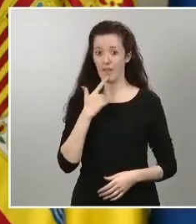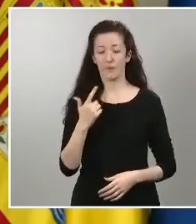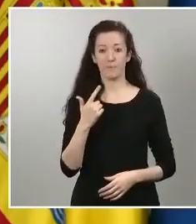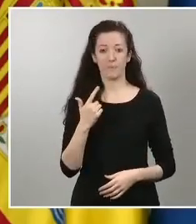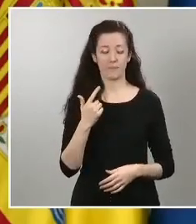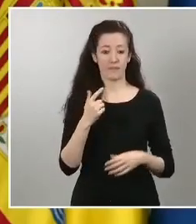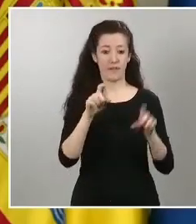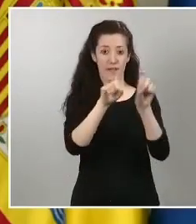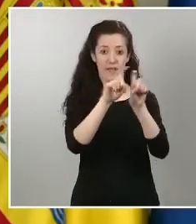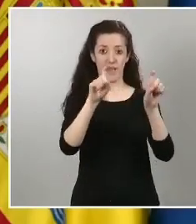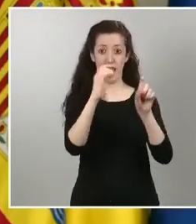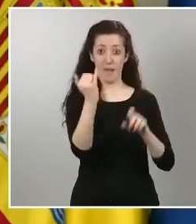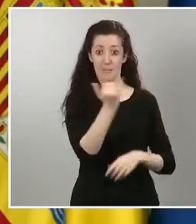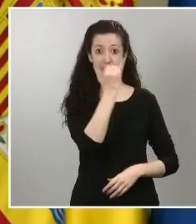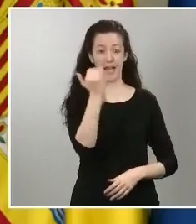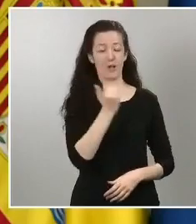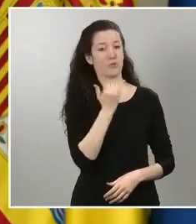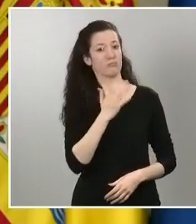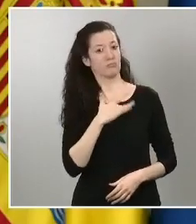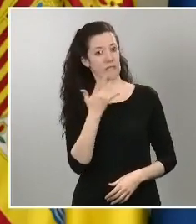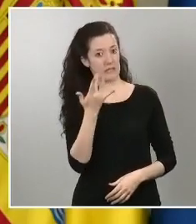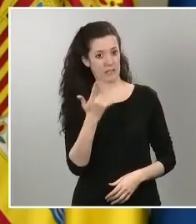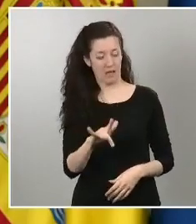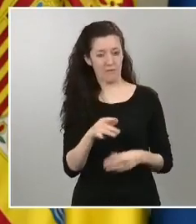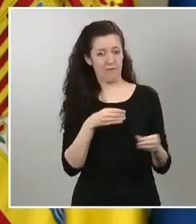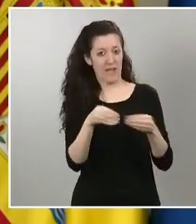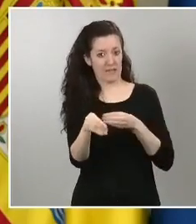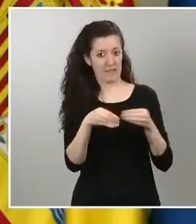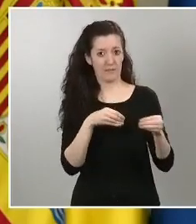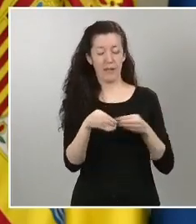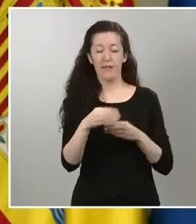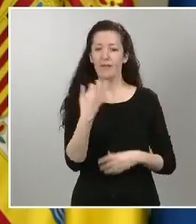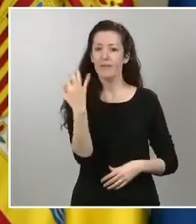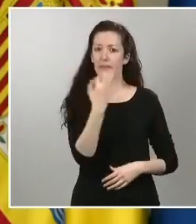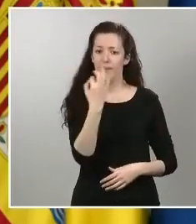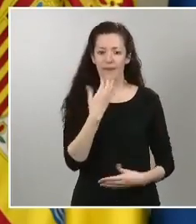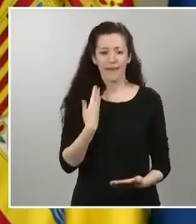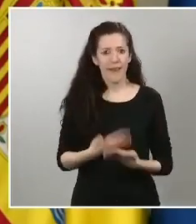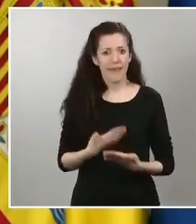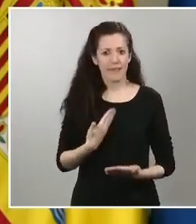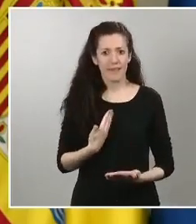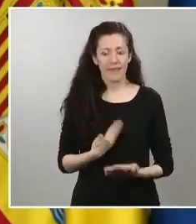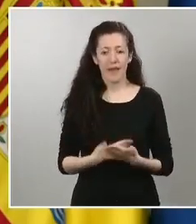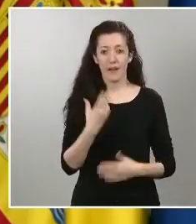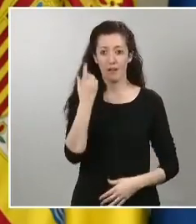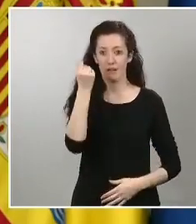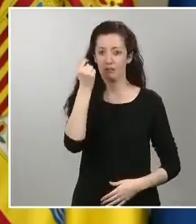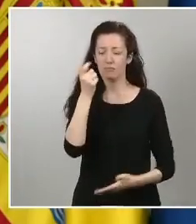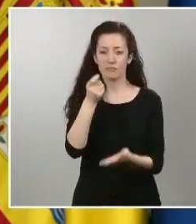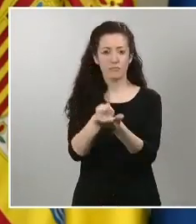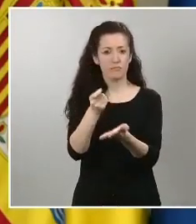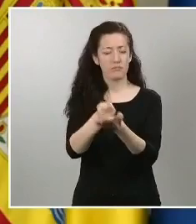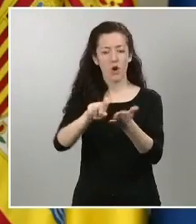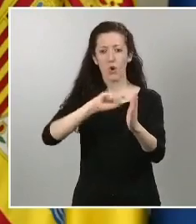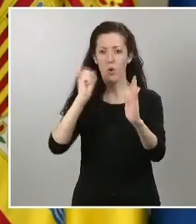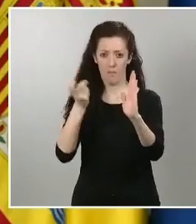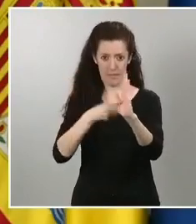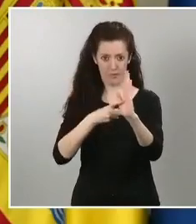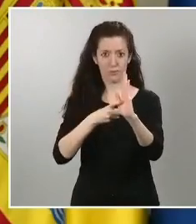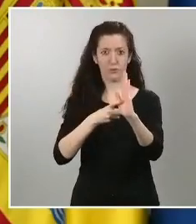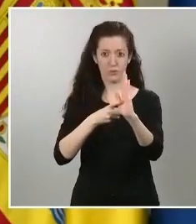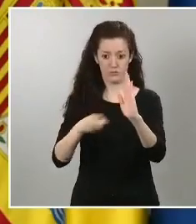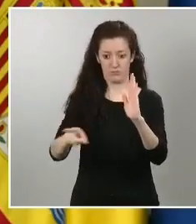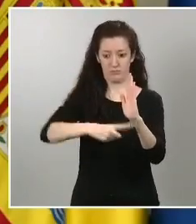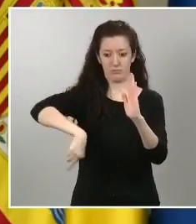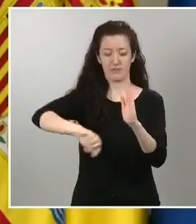en este momento tienen que garantizar el cobro de las retribuciones completas de los trabajadores y las trabajadoras pero los